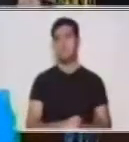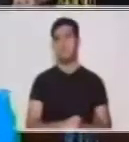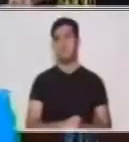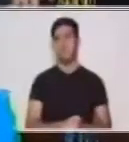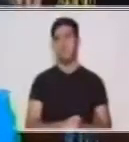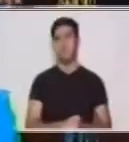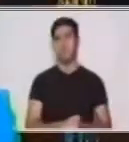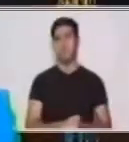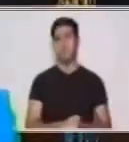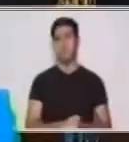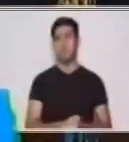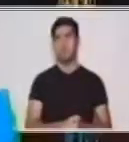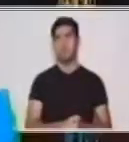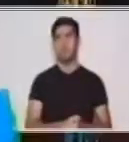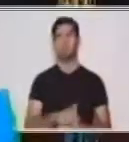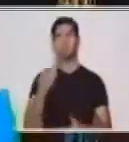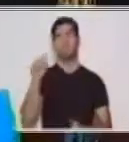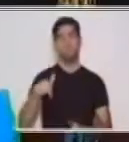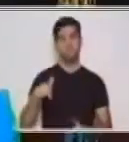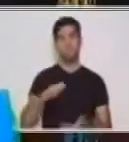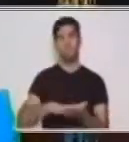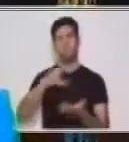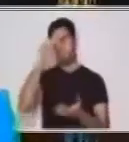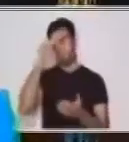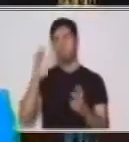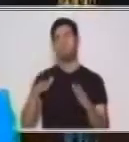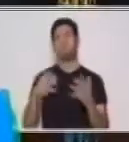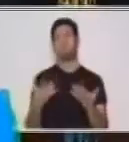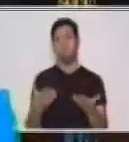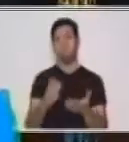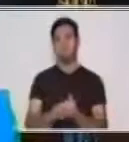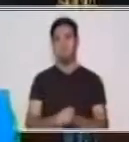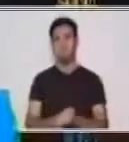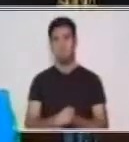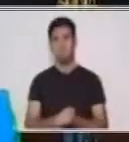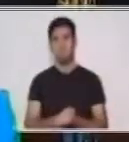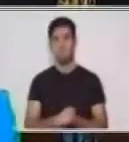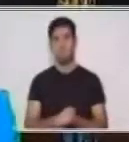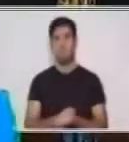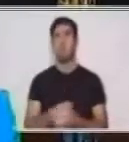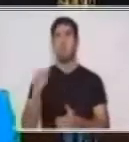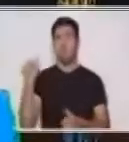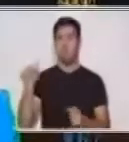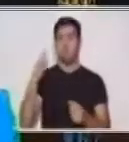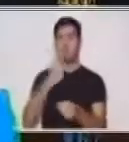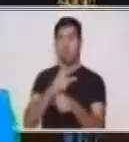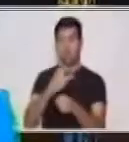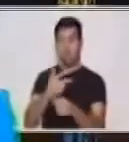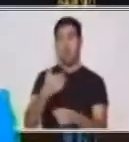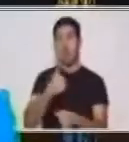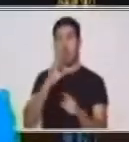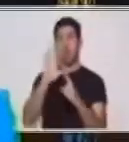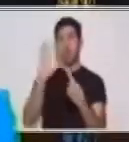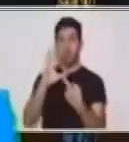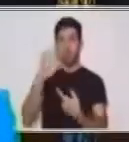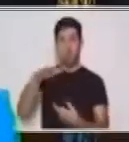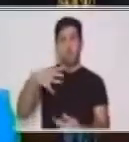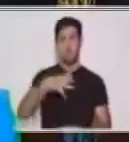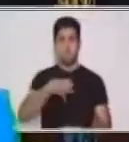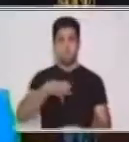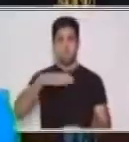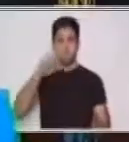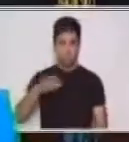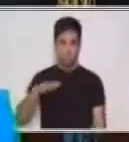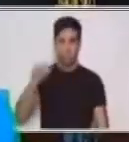¿Y qué es lo que aprendimos el día de hoy? Primero, que existe el patrimonio cultural. Guatemala tiene mucho patrimonio